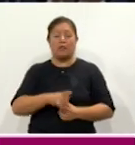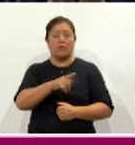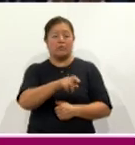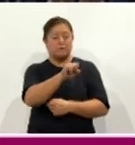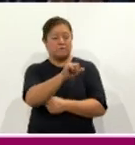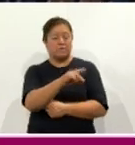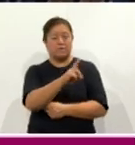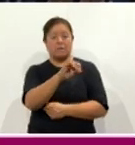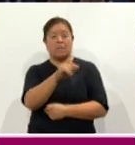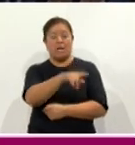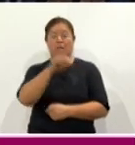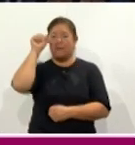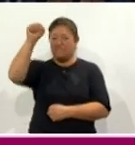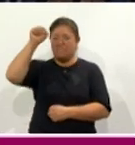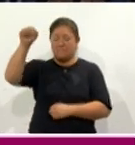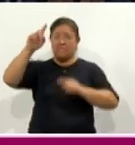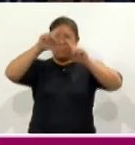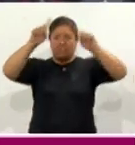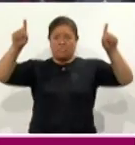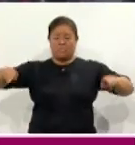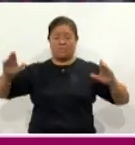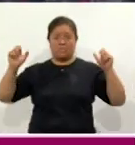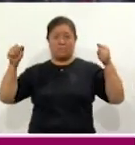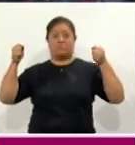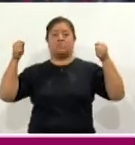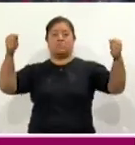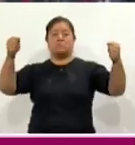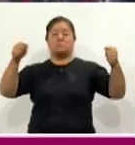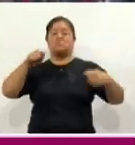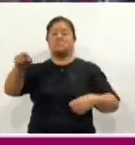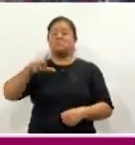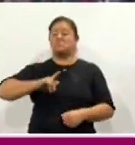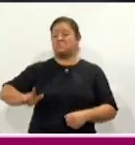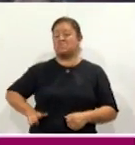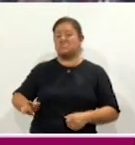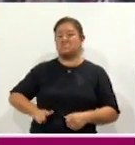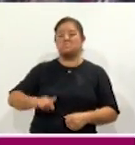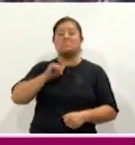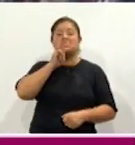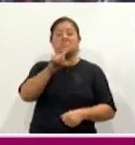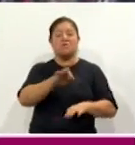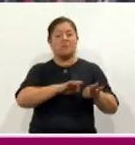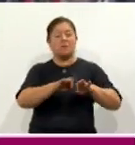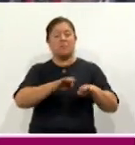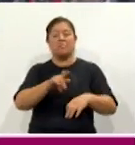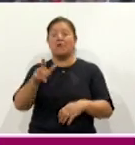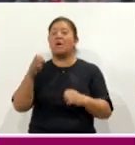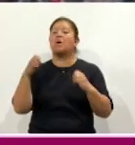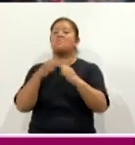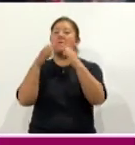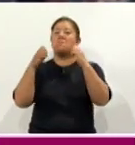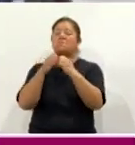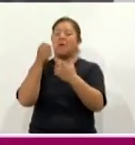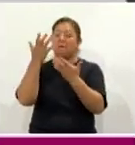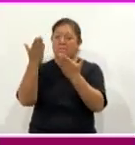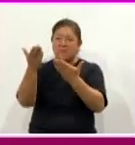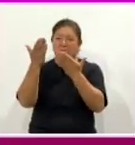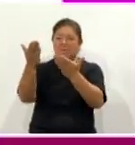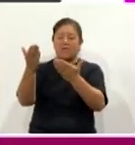manifestantes exhibieron carteles que denunciaban la supuesta inacción del gobierno y clamaban por la emergencia alimentaria.